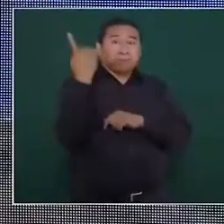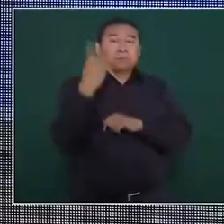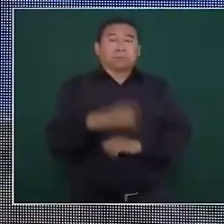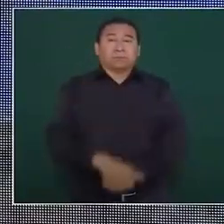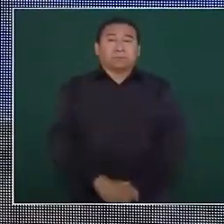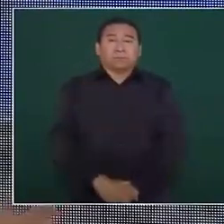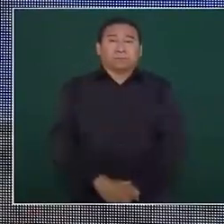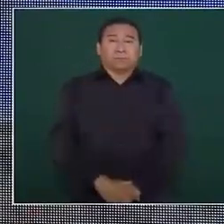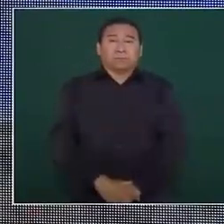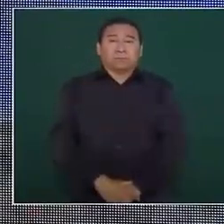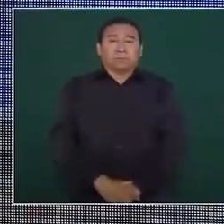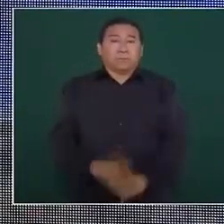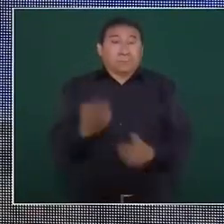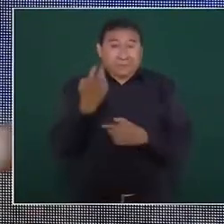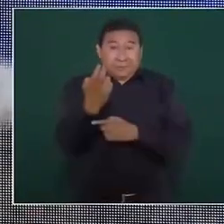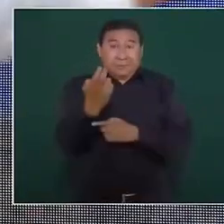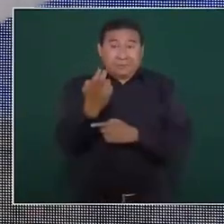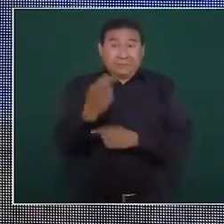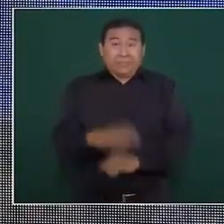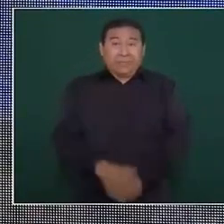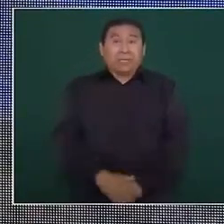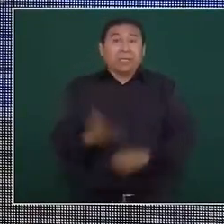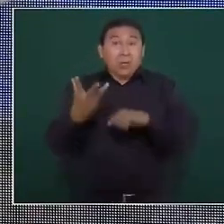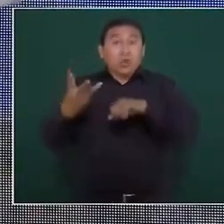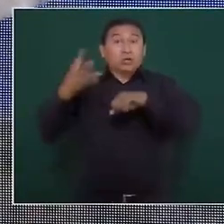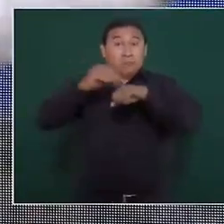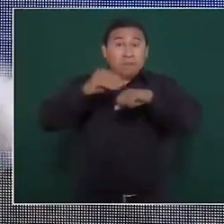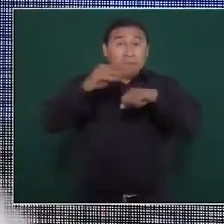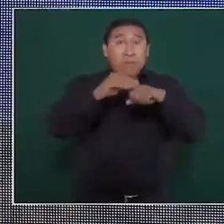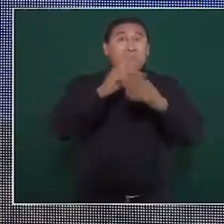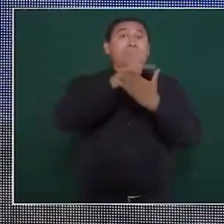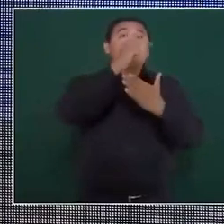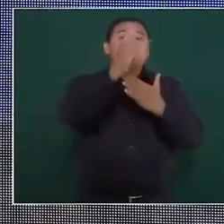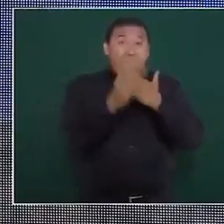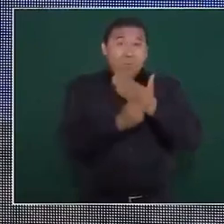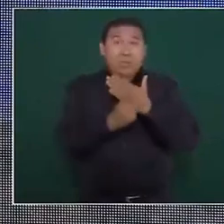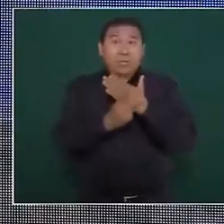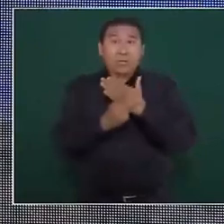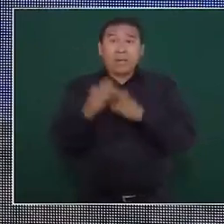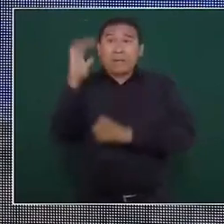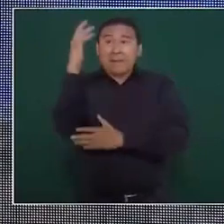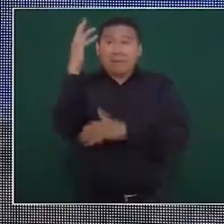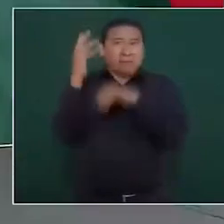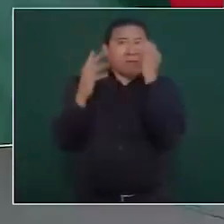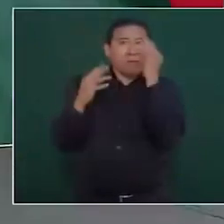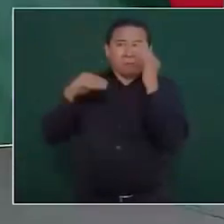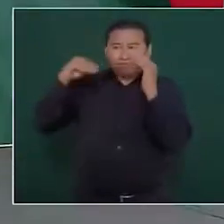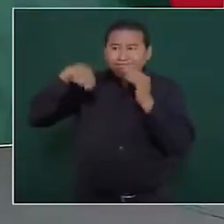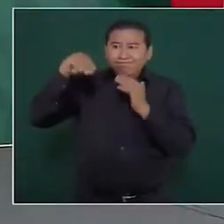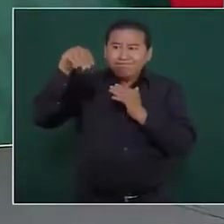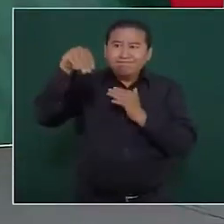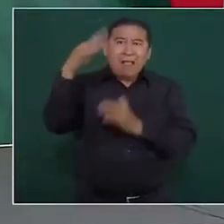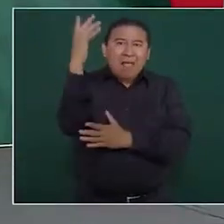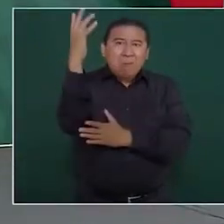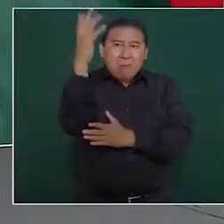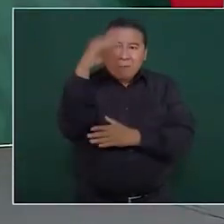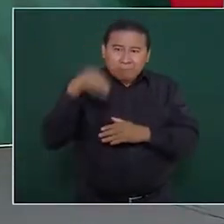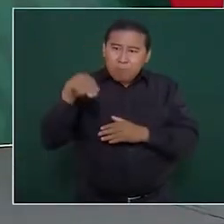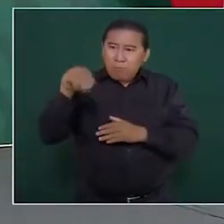que es lo que se invierte en el programa sembrando vida bueno